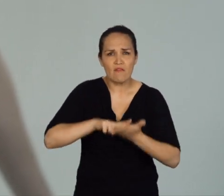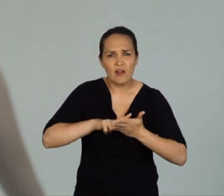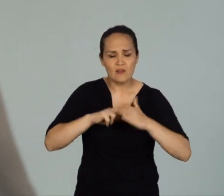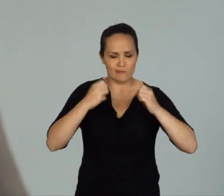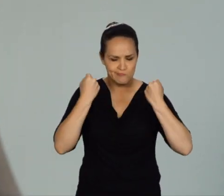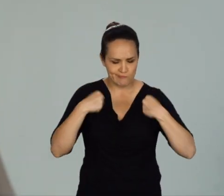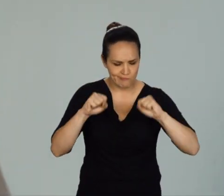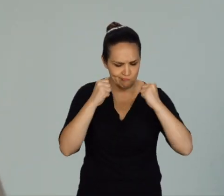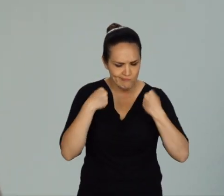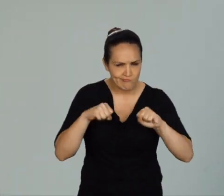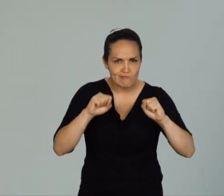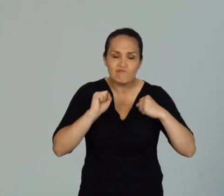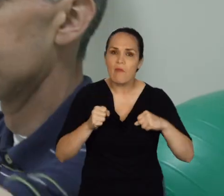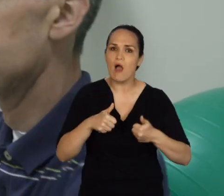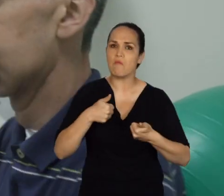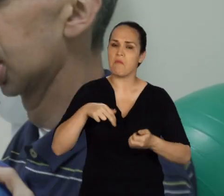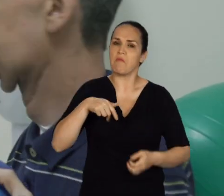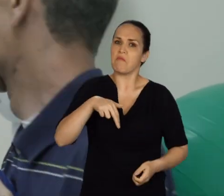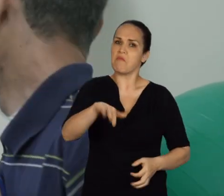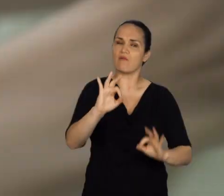la parte de rehabilitación física.